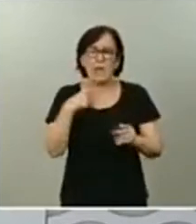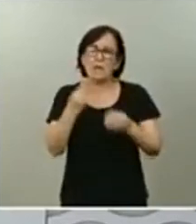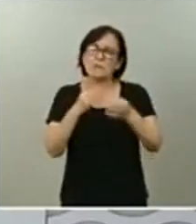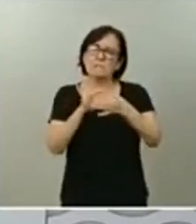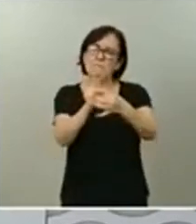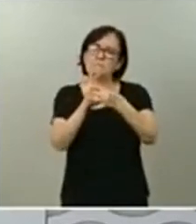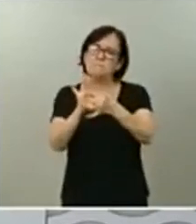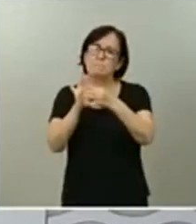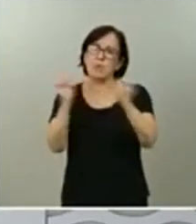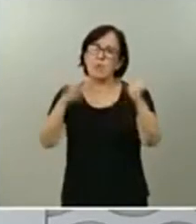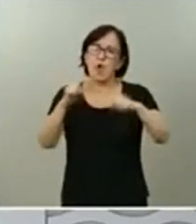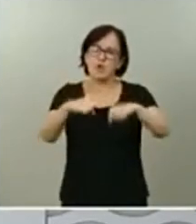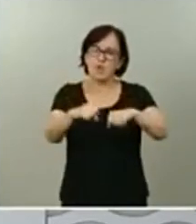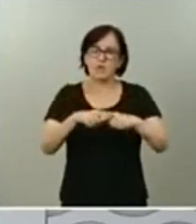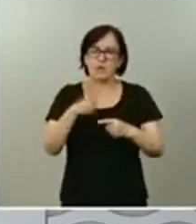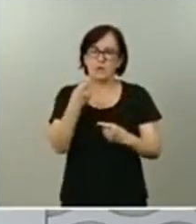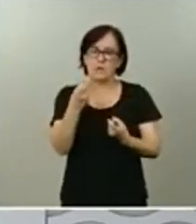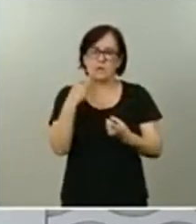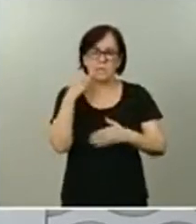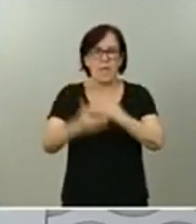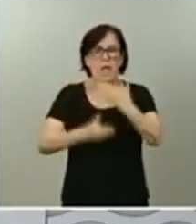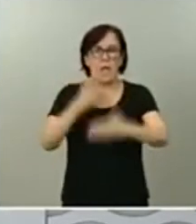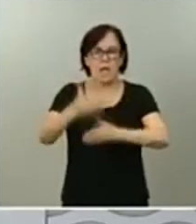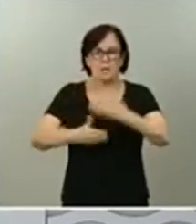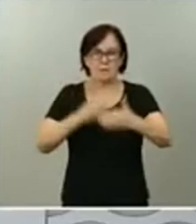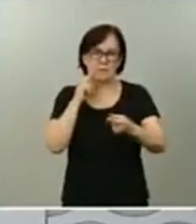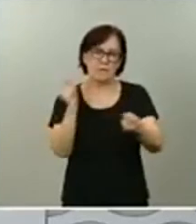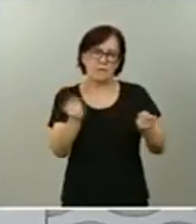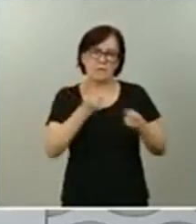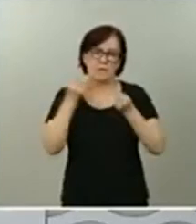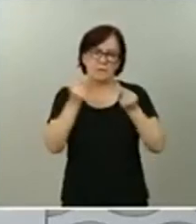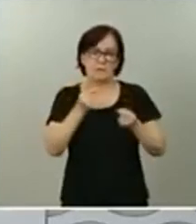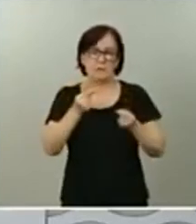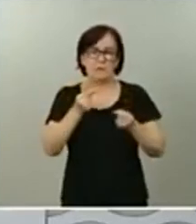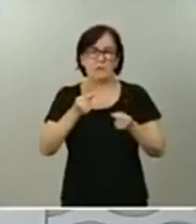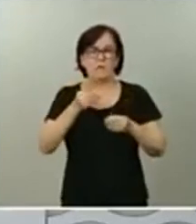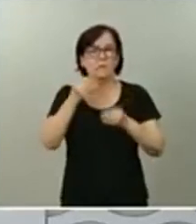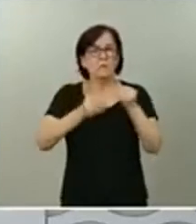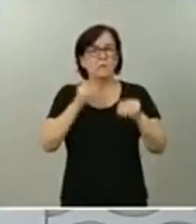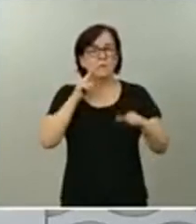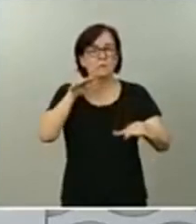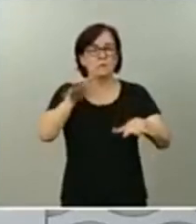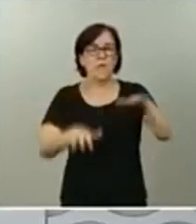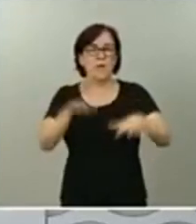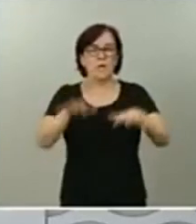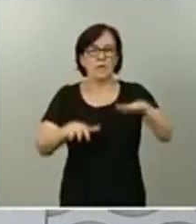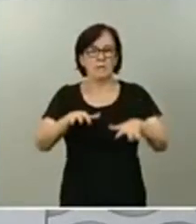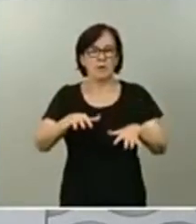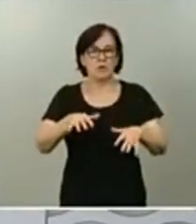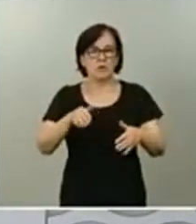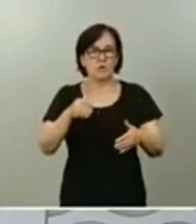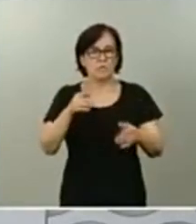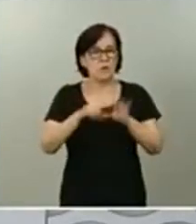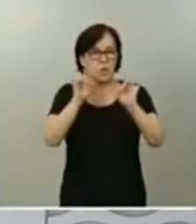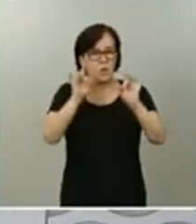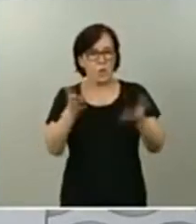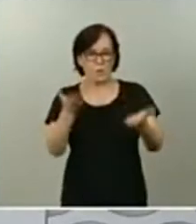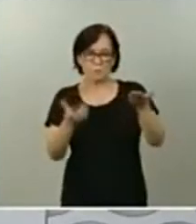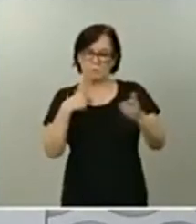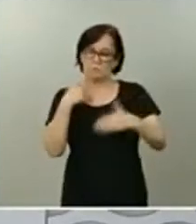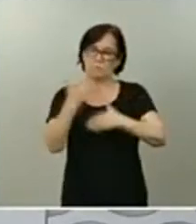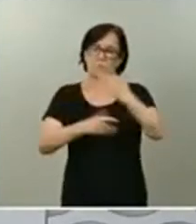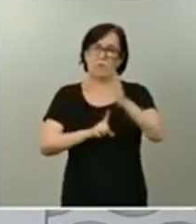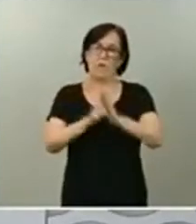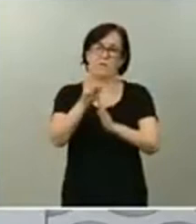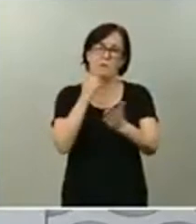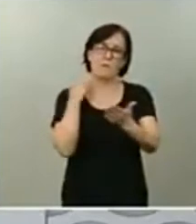que permitan avanzar en este debate y encontrar los equilibrios justos que hagan que avancemos en esta propuesta para